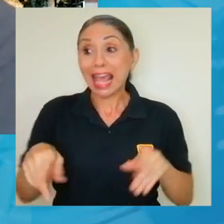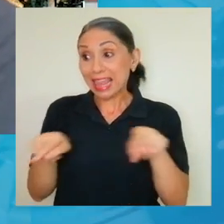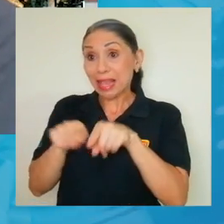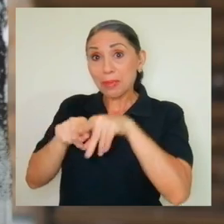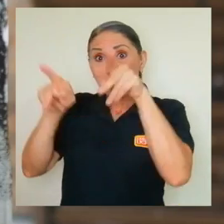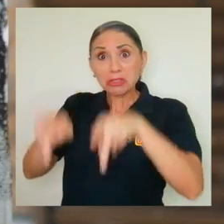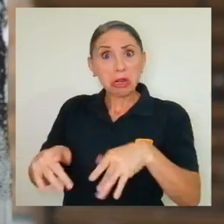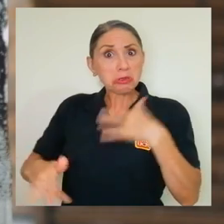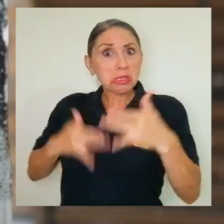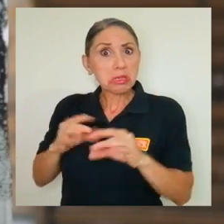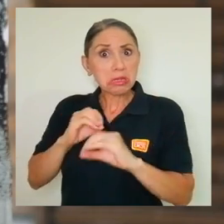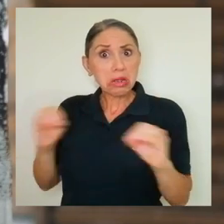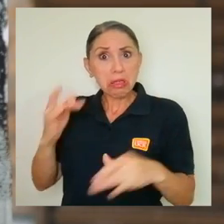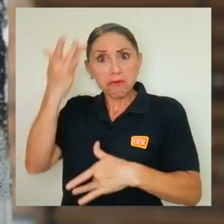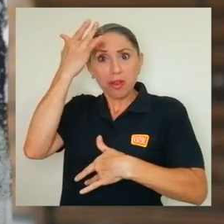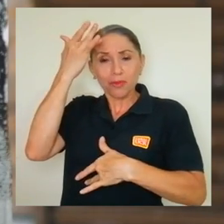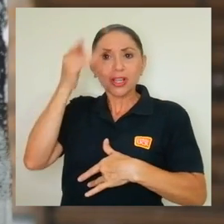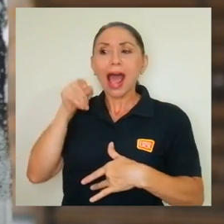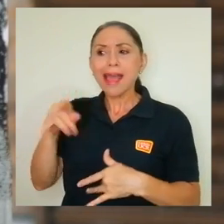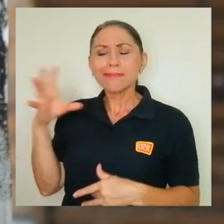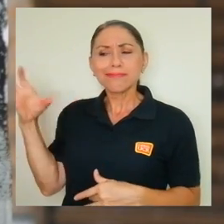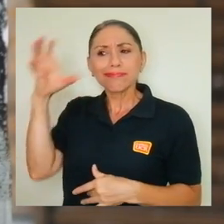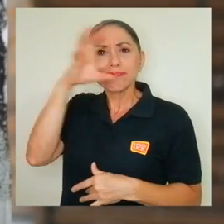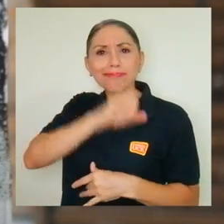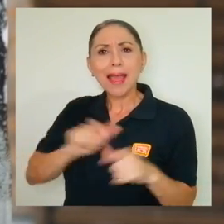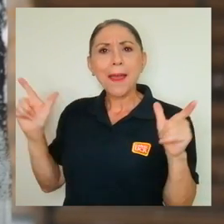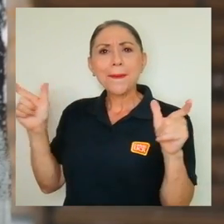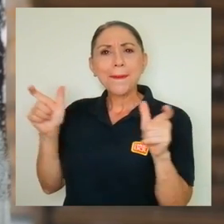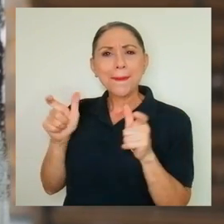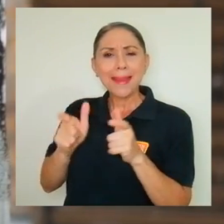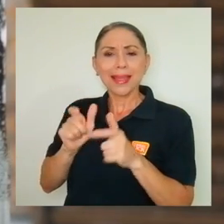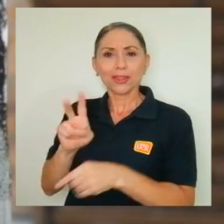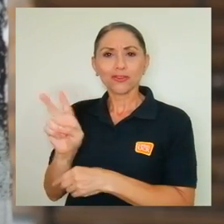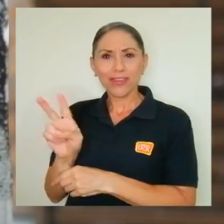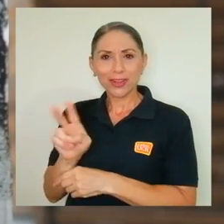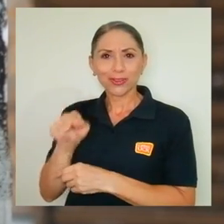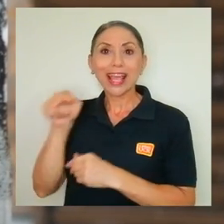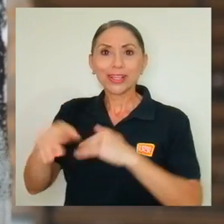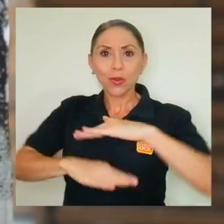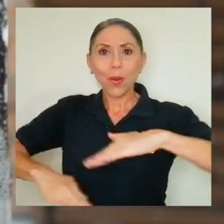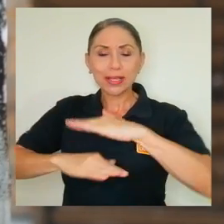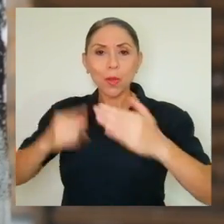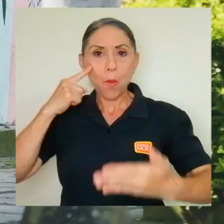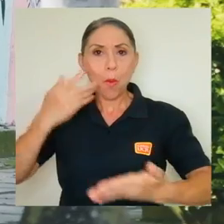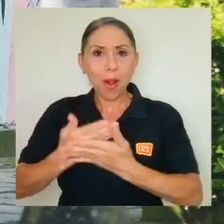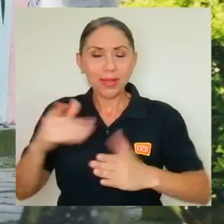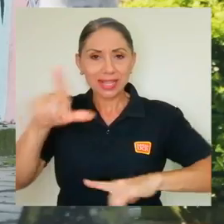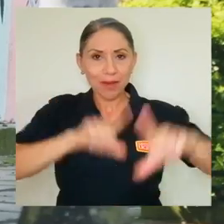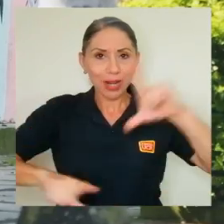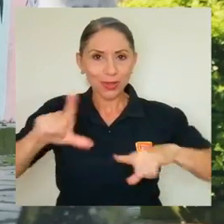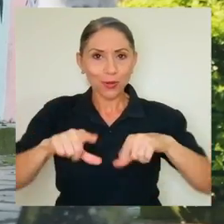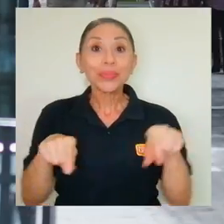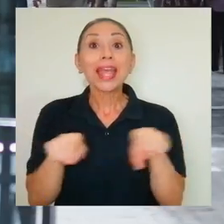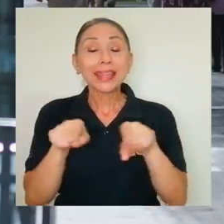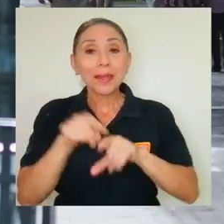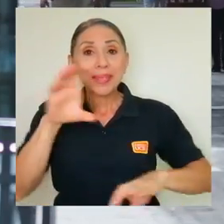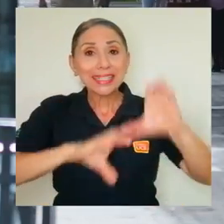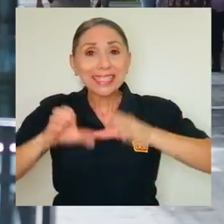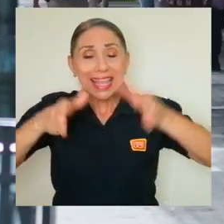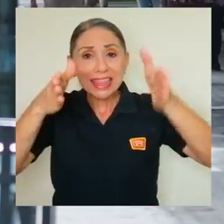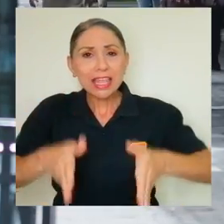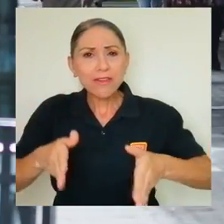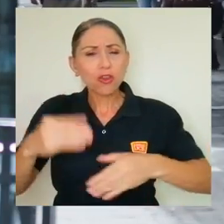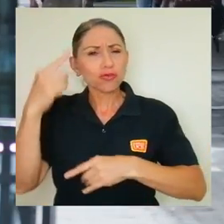síntomas, hemos detectado una menor cantidad de virus, esto basado en las pruebas de laboratorio. Adicionalmente, los